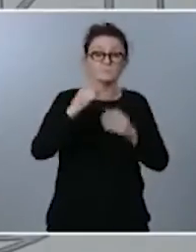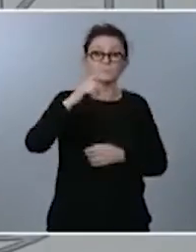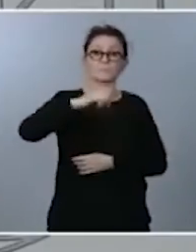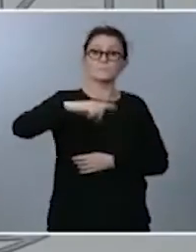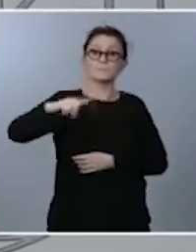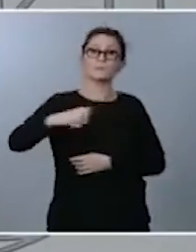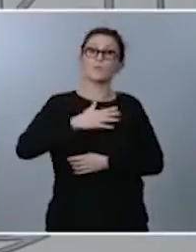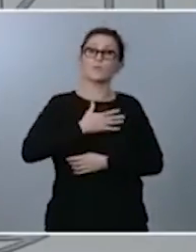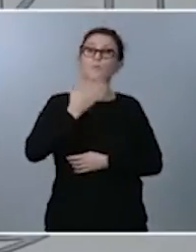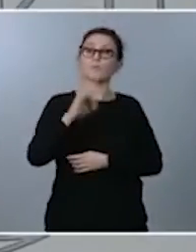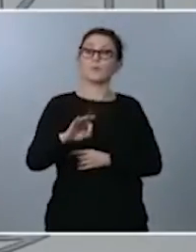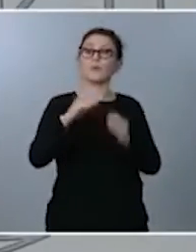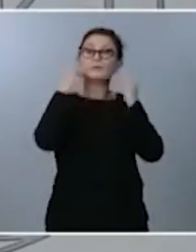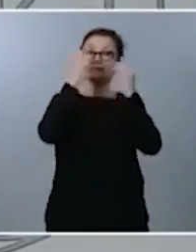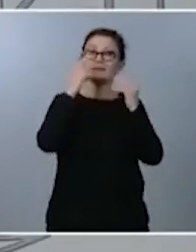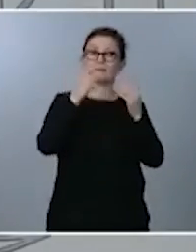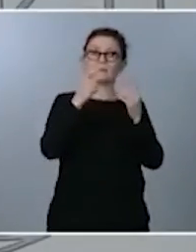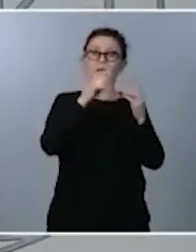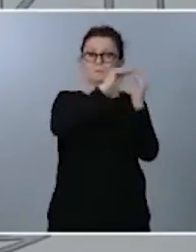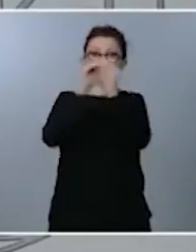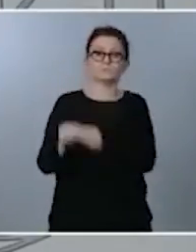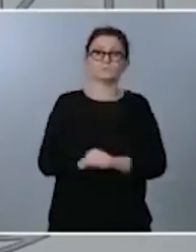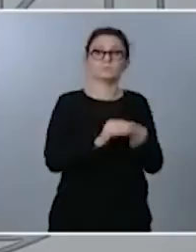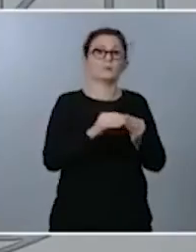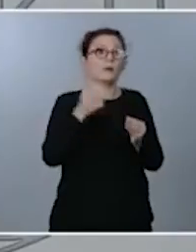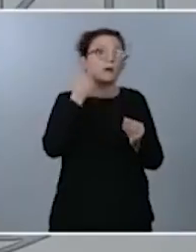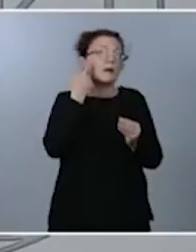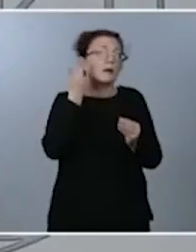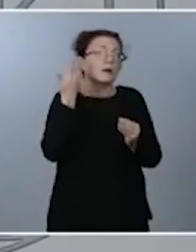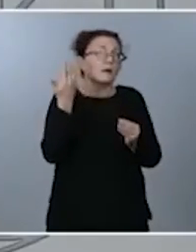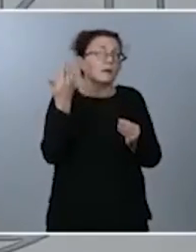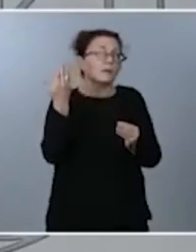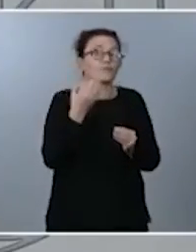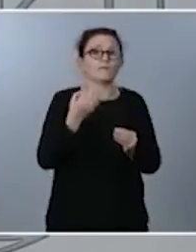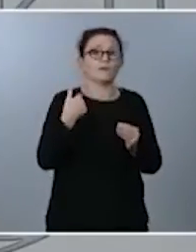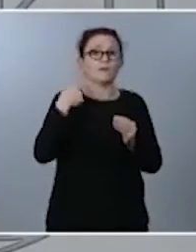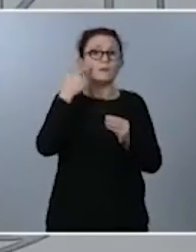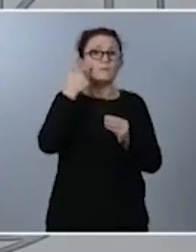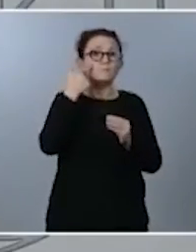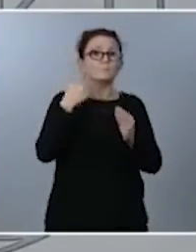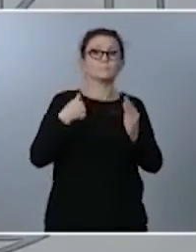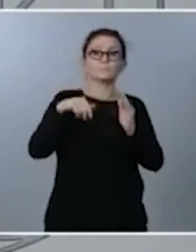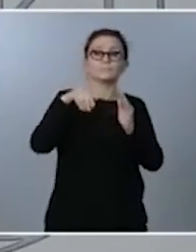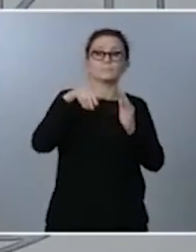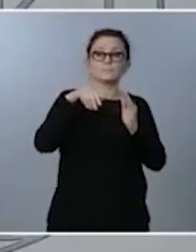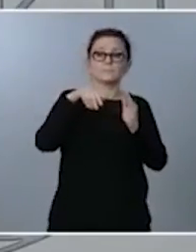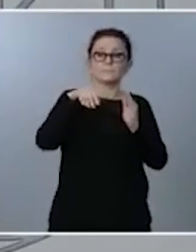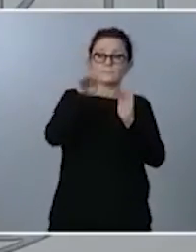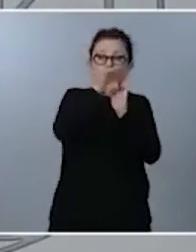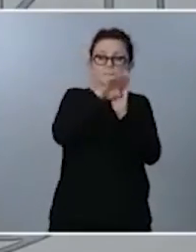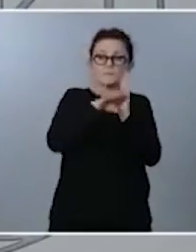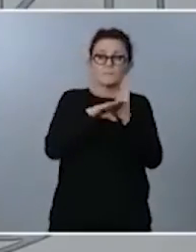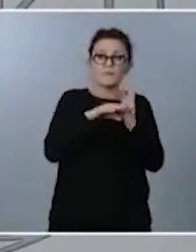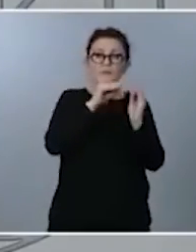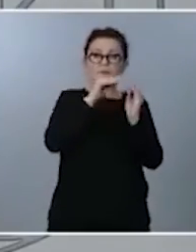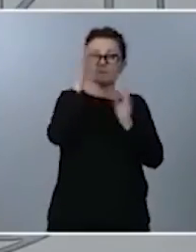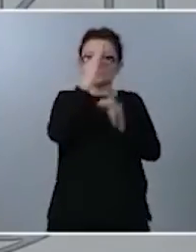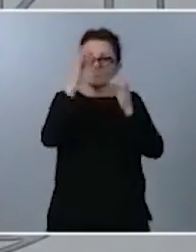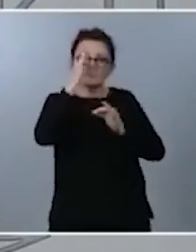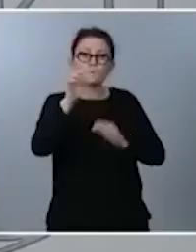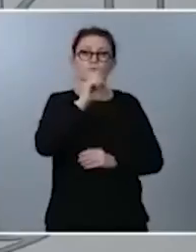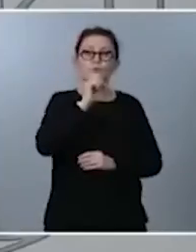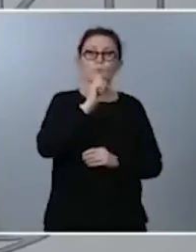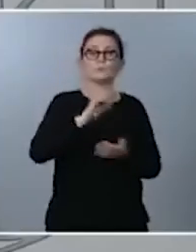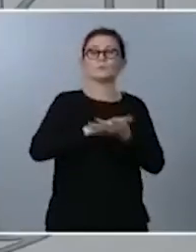armonización. Habrá que ver en qué término queda esa armonización, pero habitualmente cuando hablamos de estas medidas estamos hablando de unos mínimos, ¿no?,